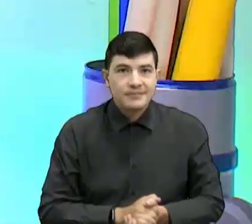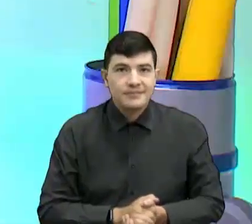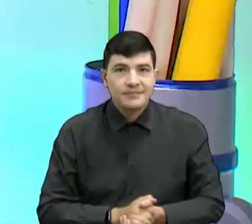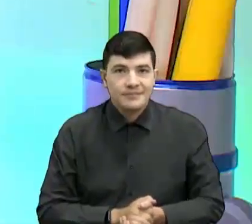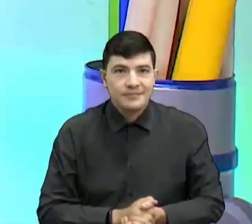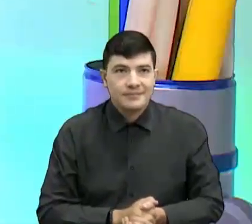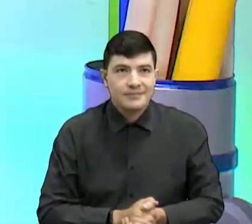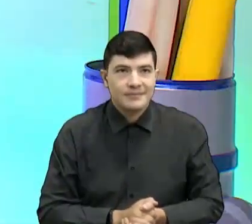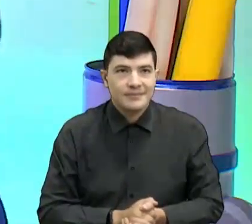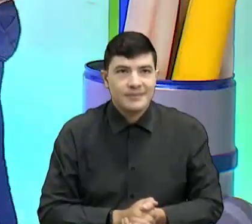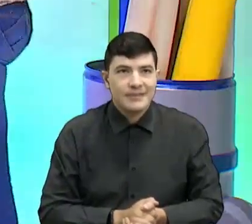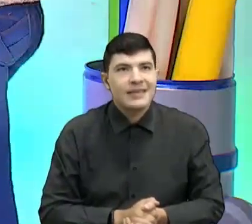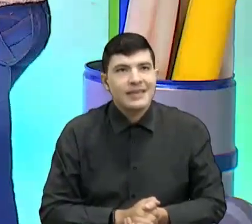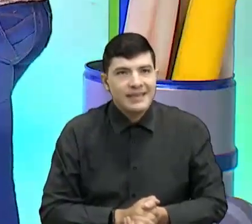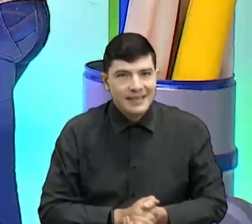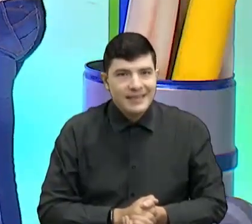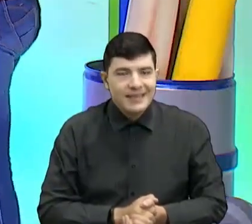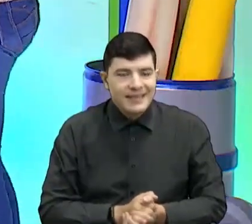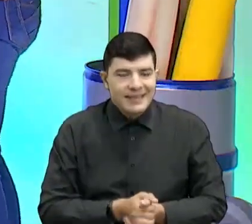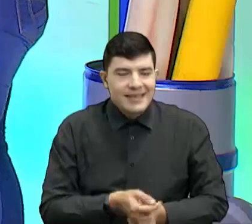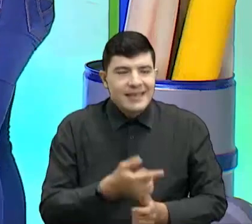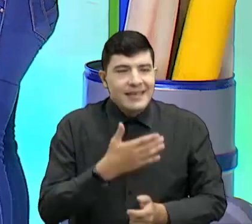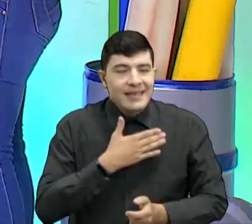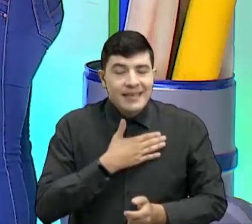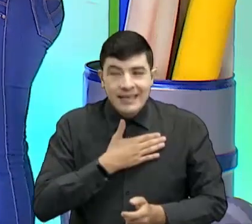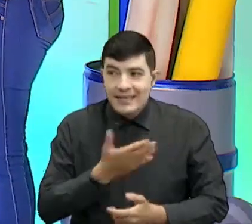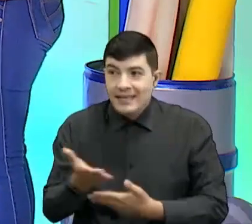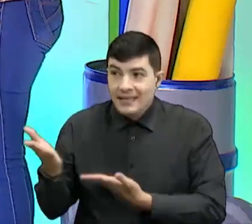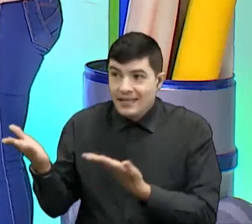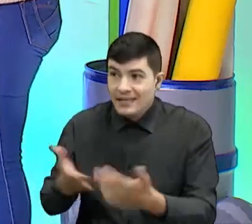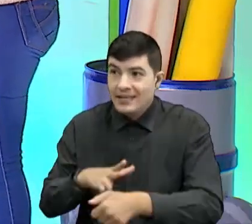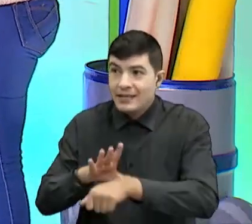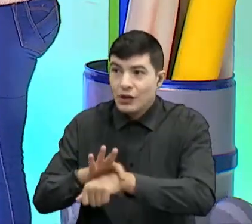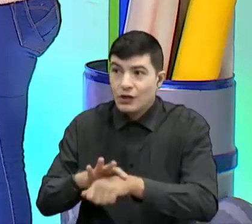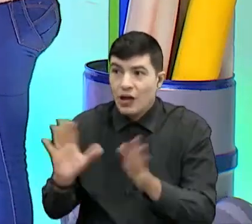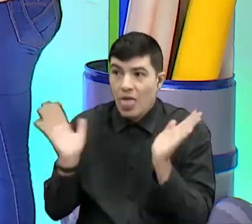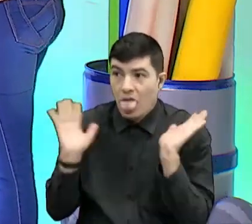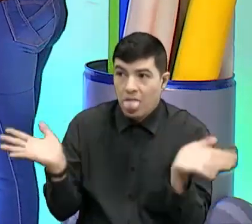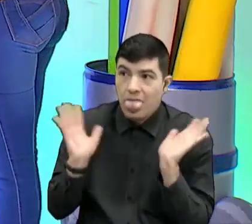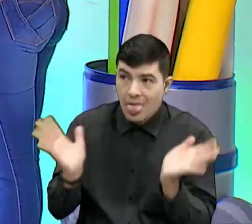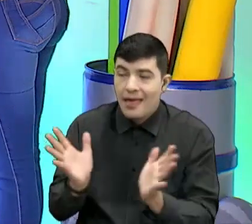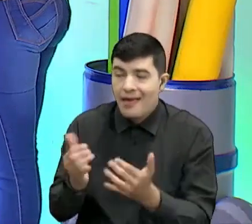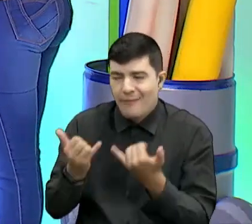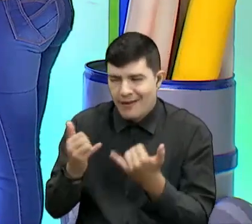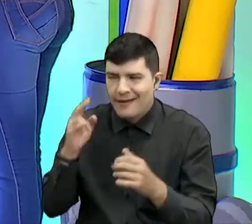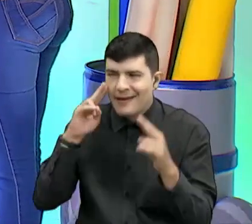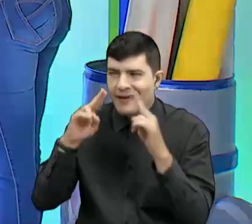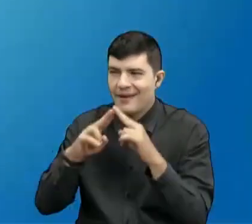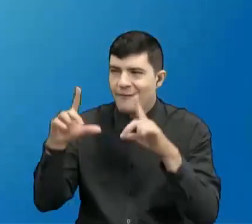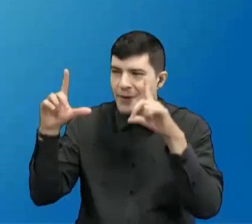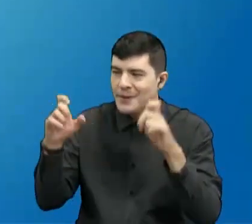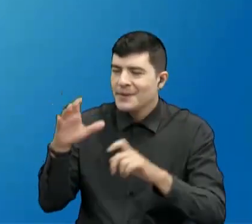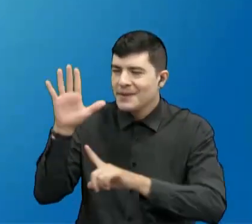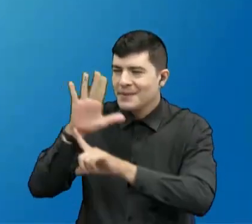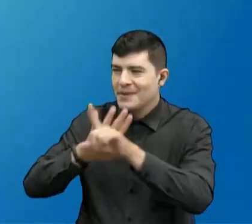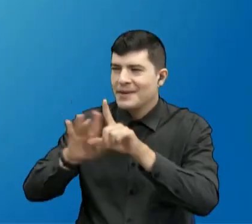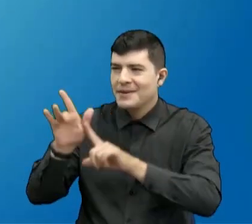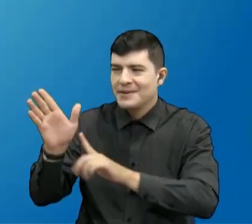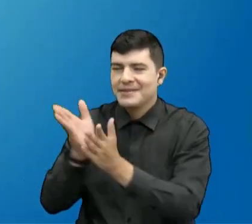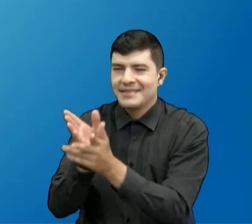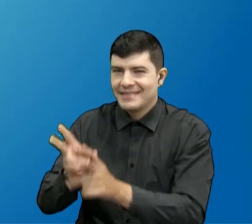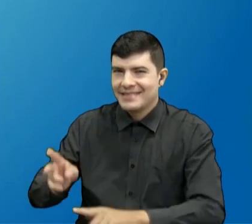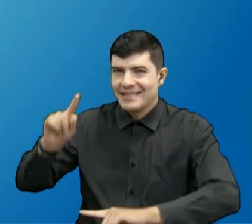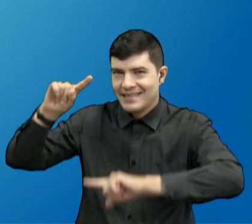P. Sí, sí. Vamos a ver las fotitos y a escuchar los videos de los niños, ¿sí? Sí, sí, sí. A ver. Correcto, ala. Tenemos por aquí a este